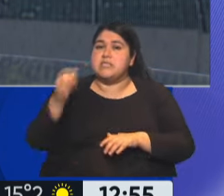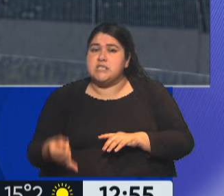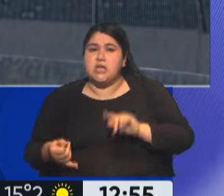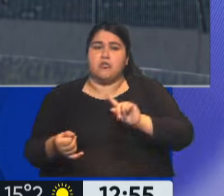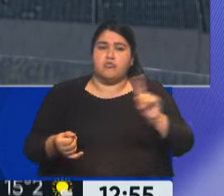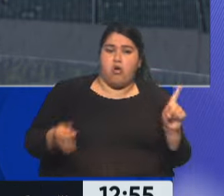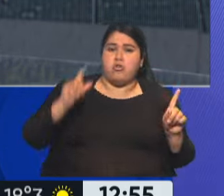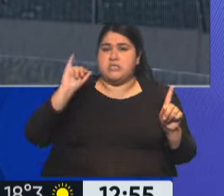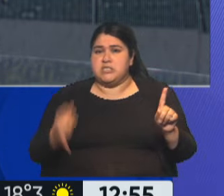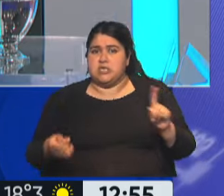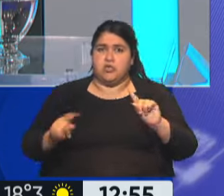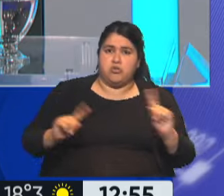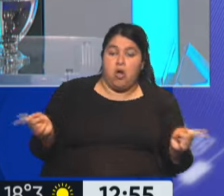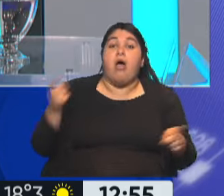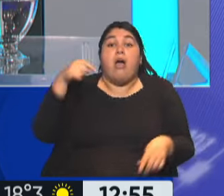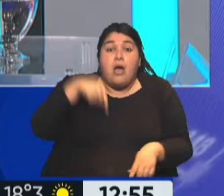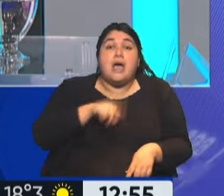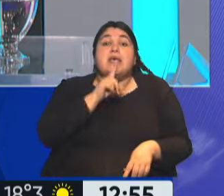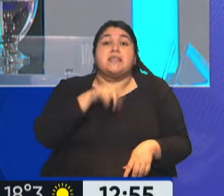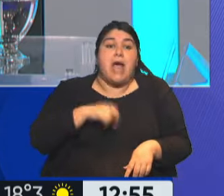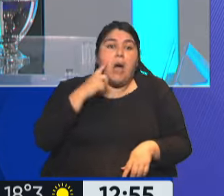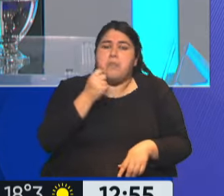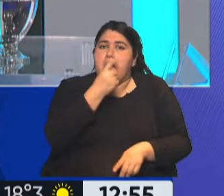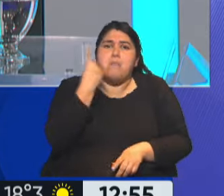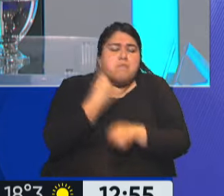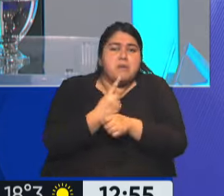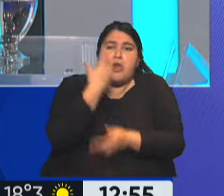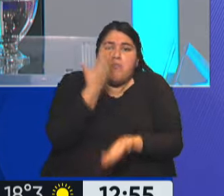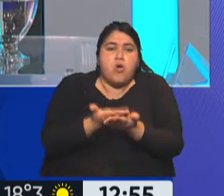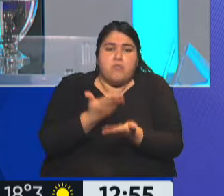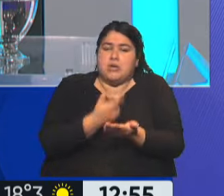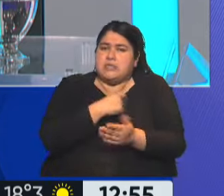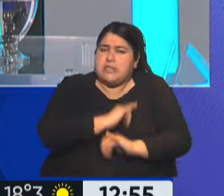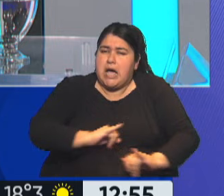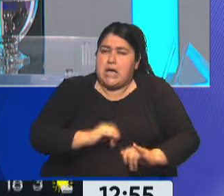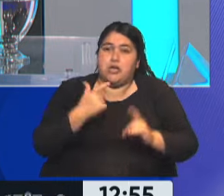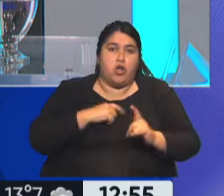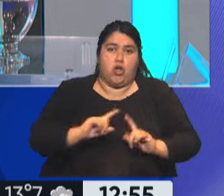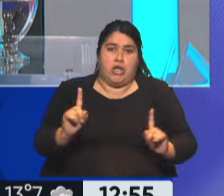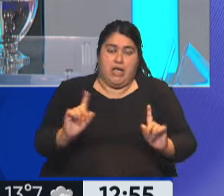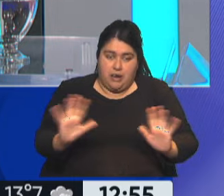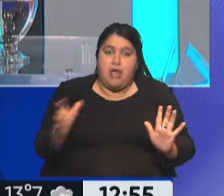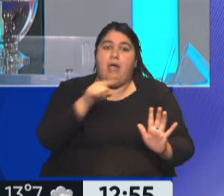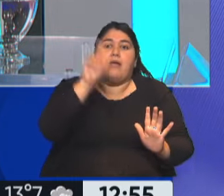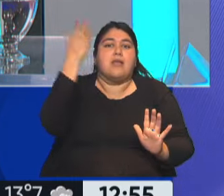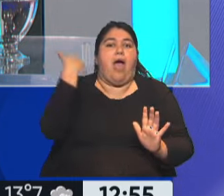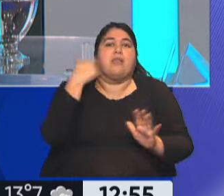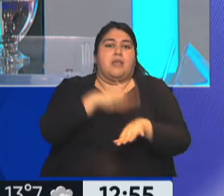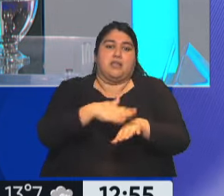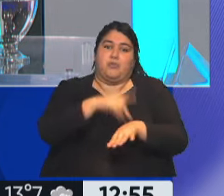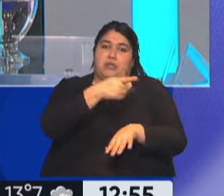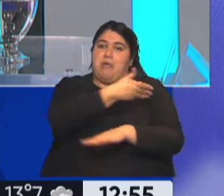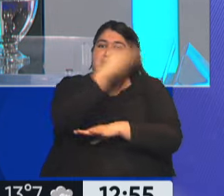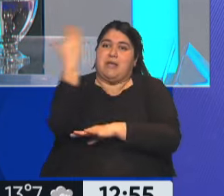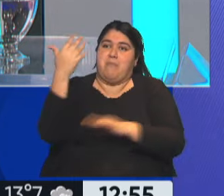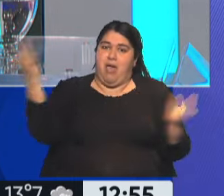Chiquitapia que dijo que no. Está el Chiquitapia que es el principal impulsor a que esto no suceda. Él fue el promotor de esa famosa asamblea